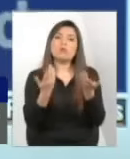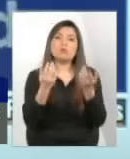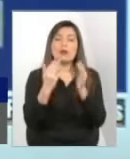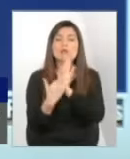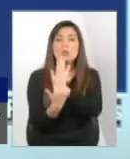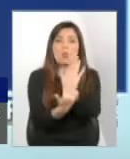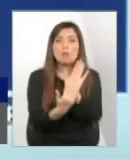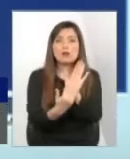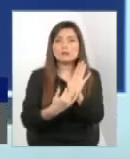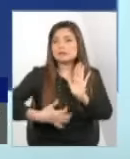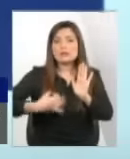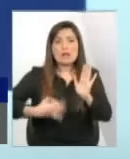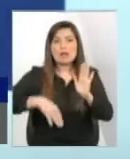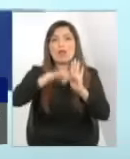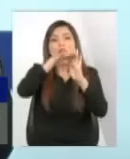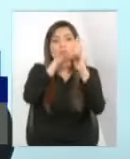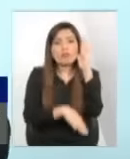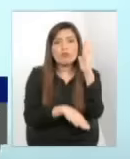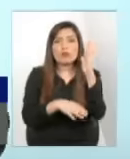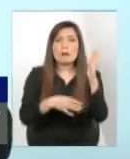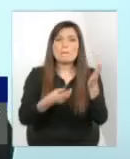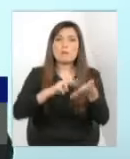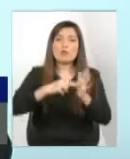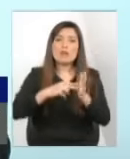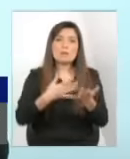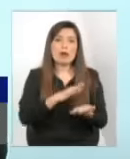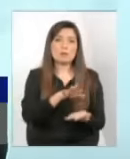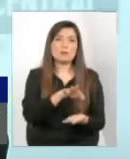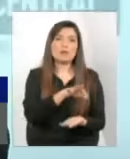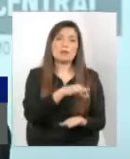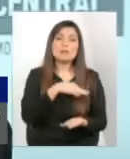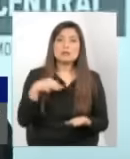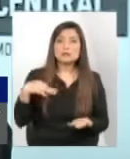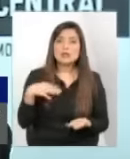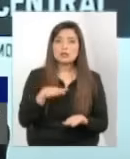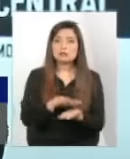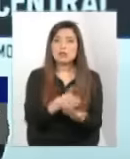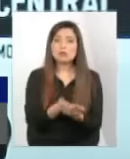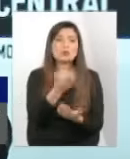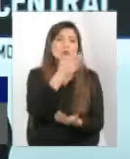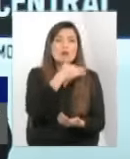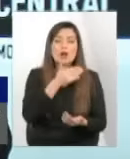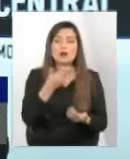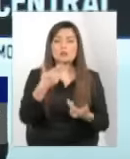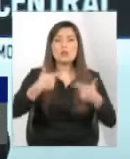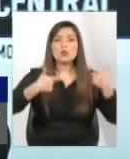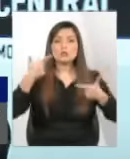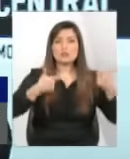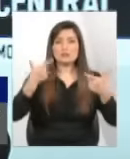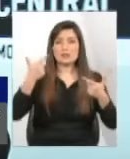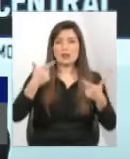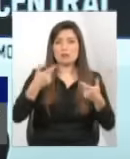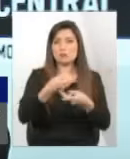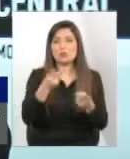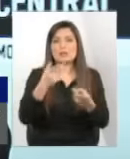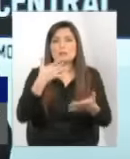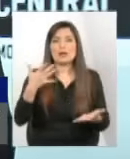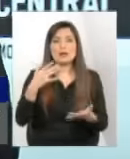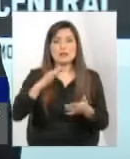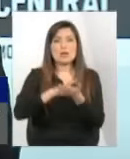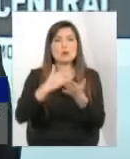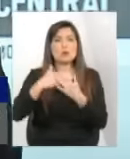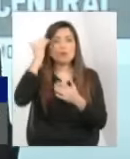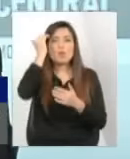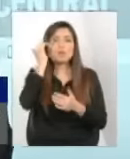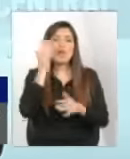Sename Sename tiene que poner la cara por que el Ministerio de Salud no tiene Política Salud Mental Infantil no tenía Política de Recursos y Camas para los problemas